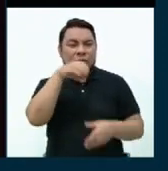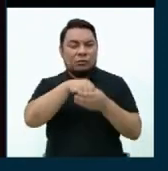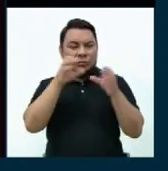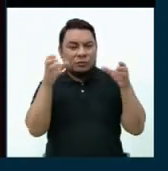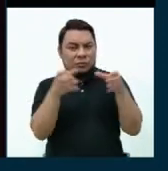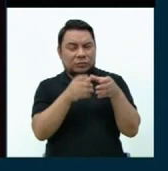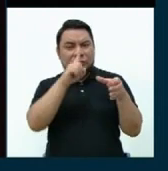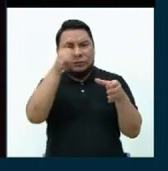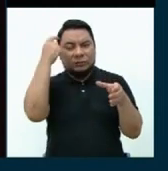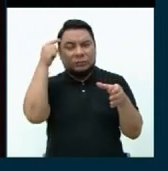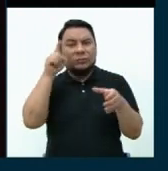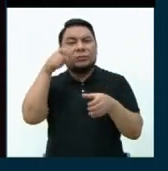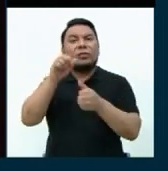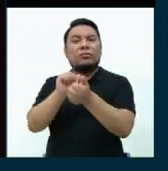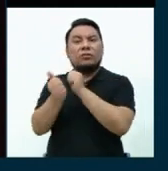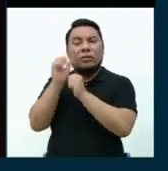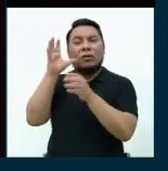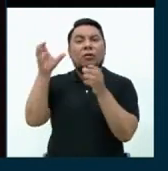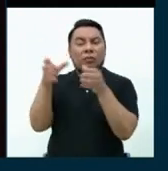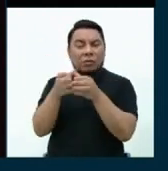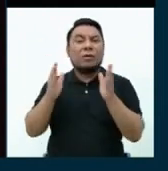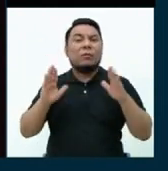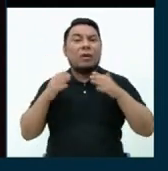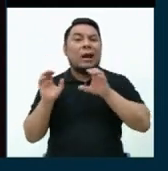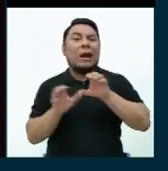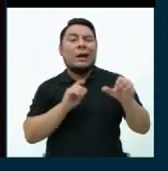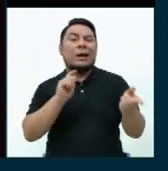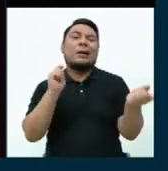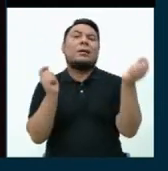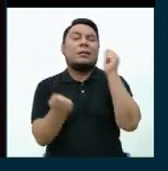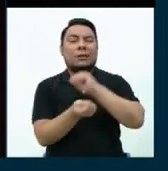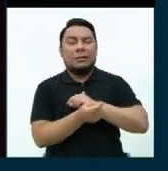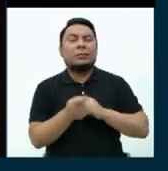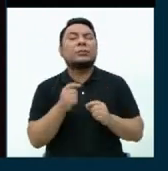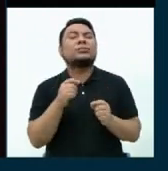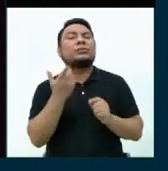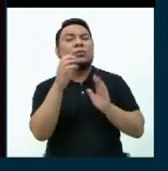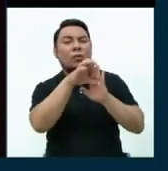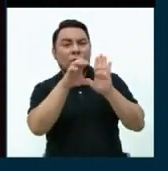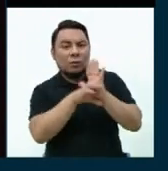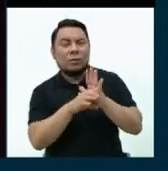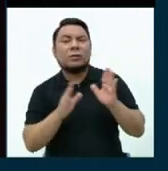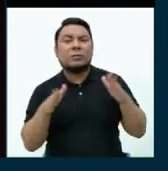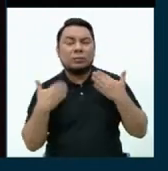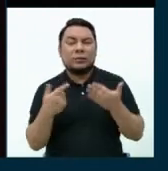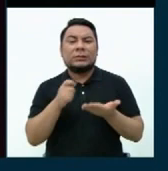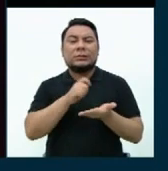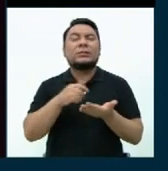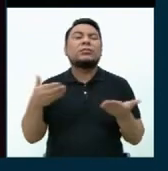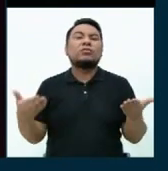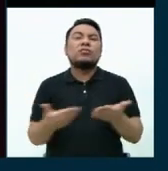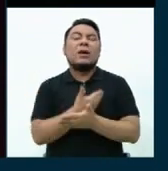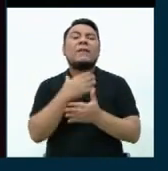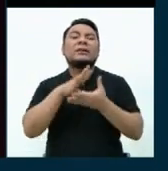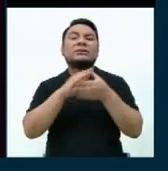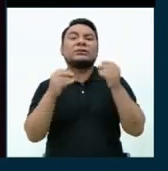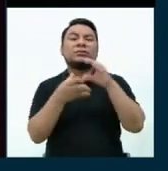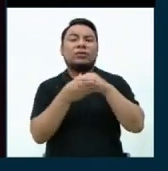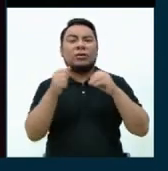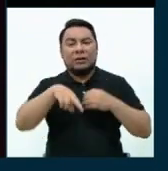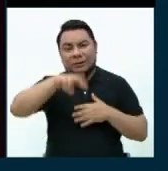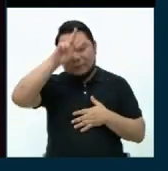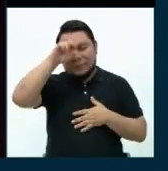postulantes al Congreso para poder hacer un cambio de constitución y poder escribir una nueva historia en el país.